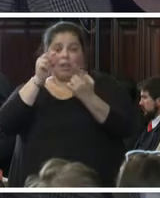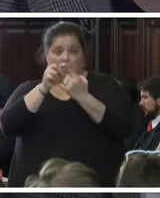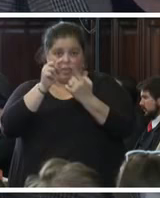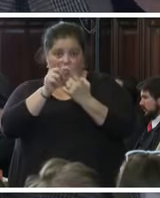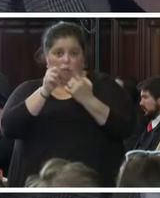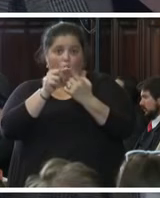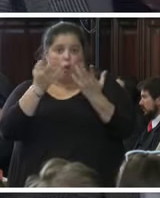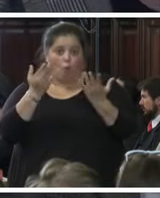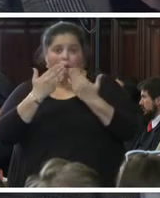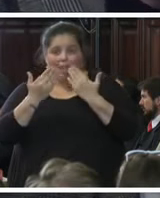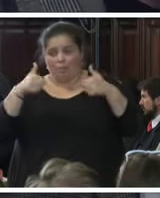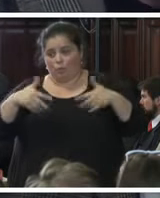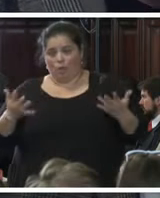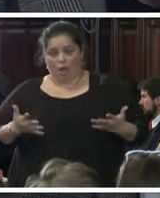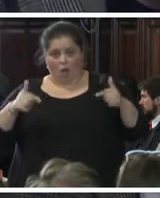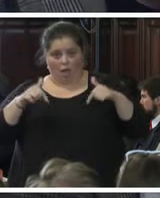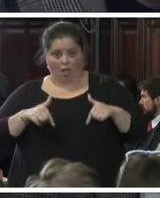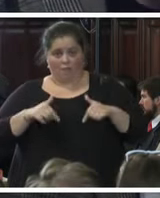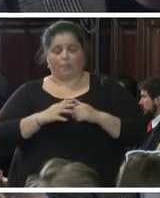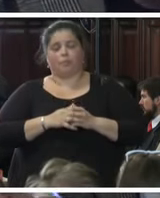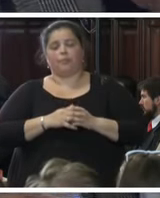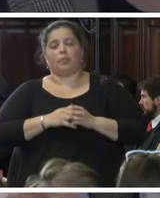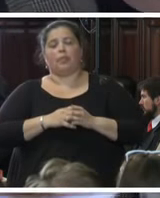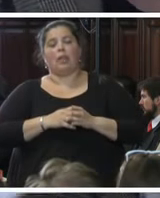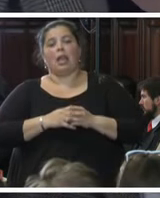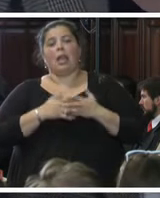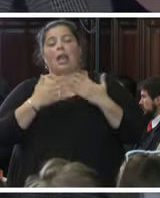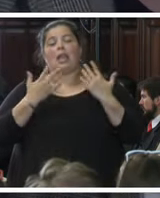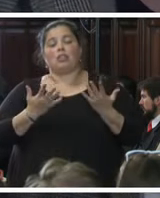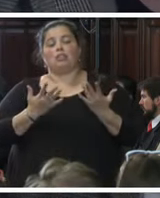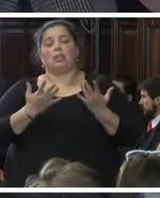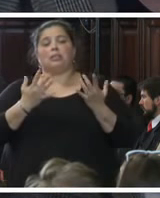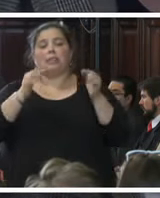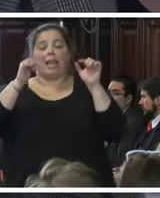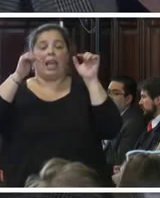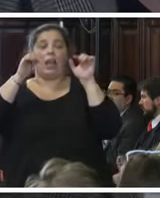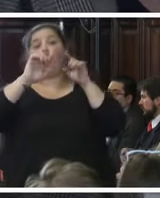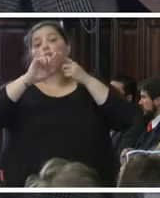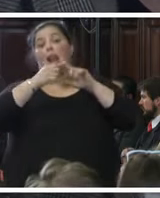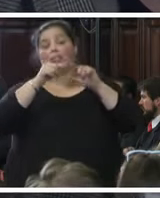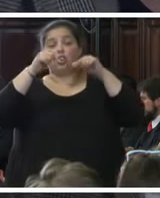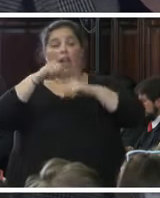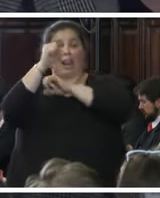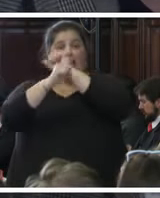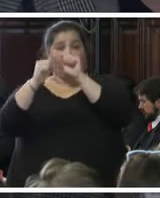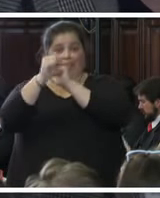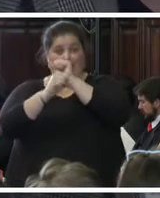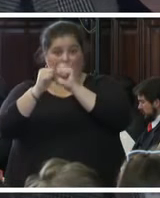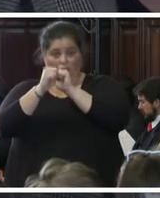aquí. Tendría con respecto a la tecnología LIDAR